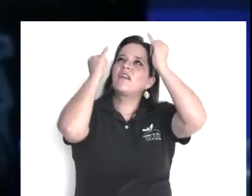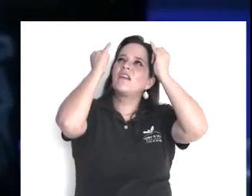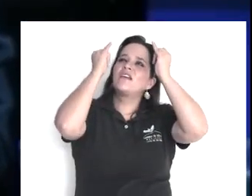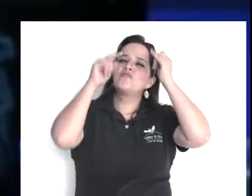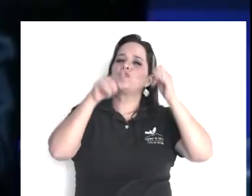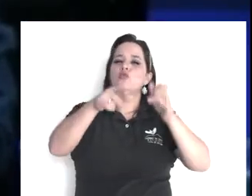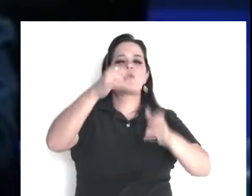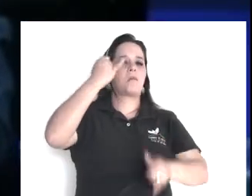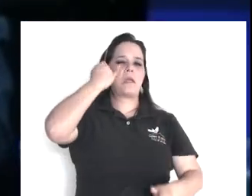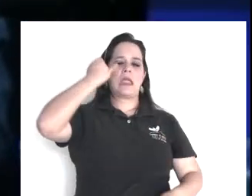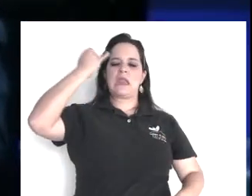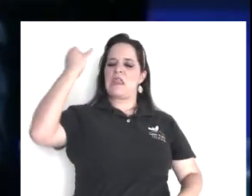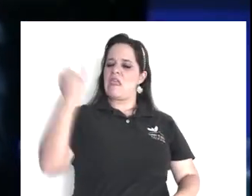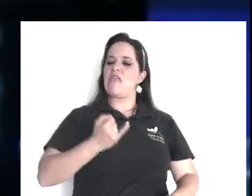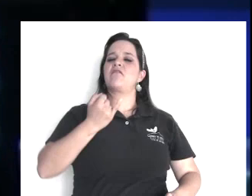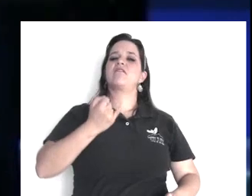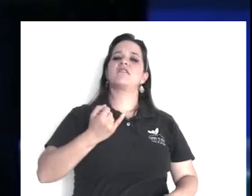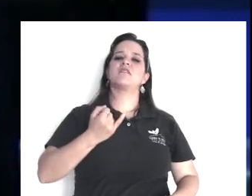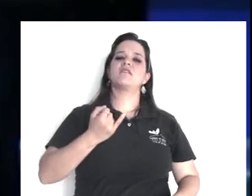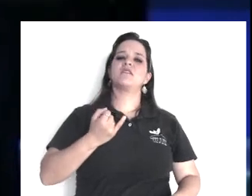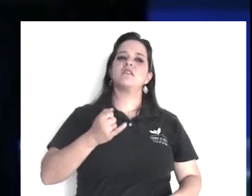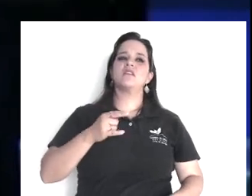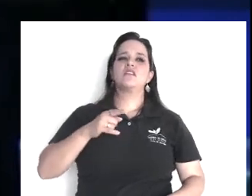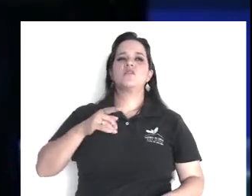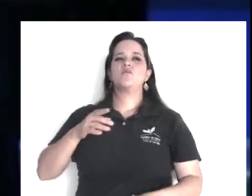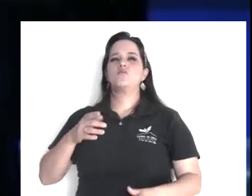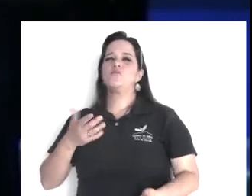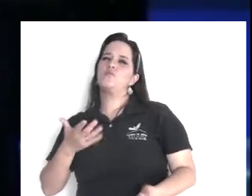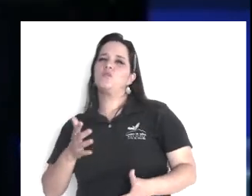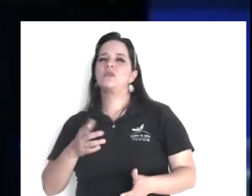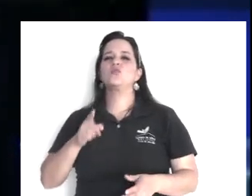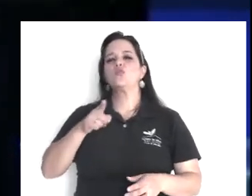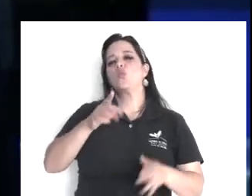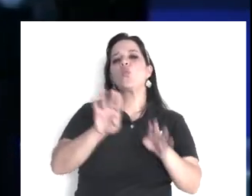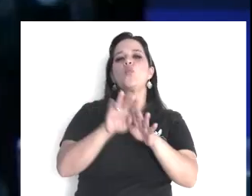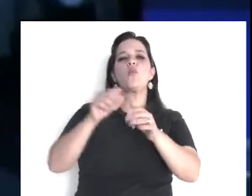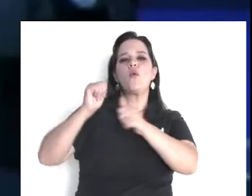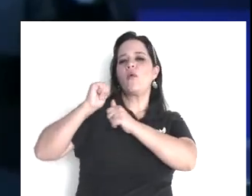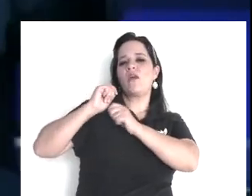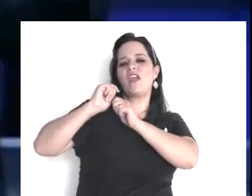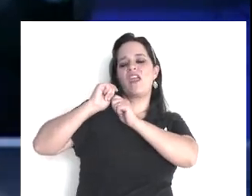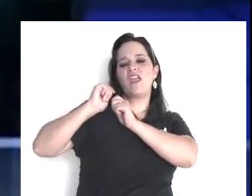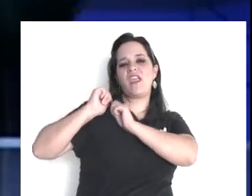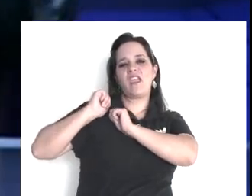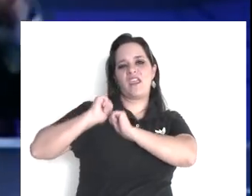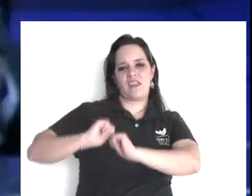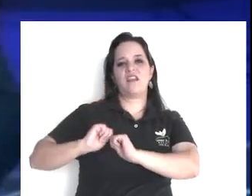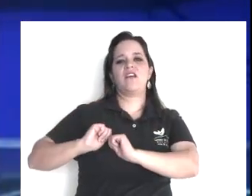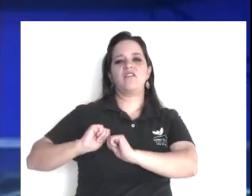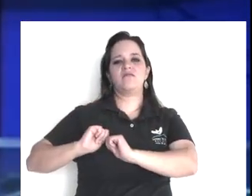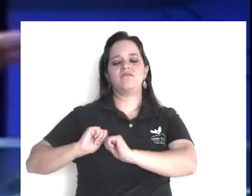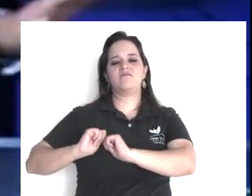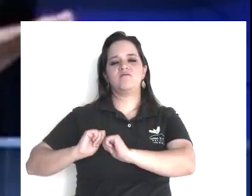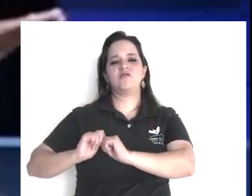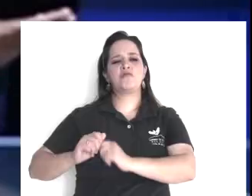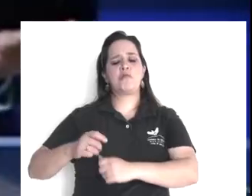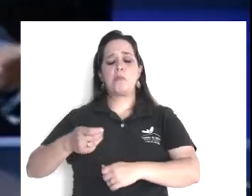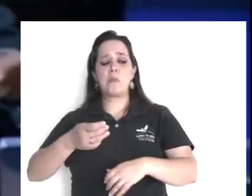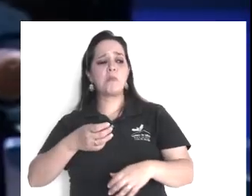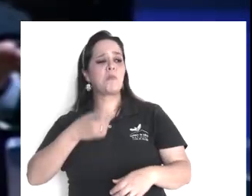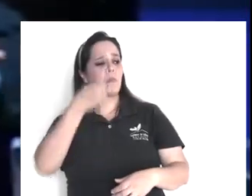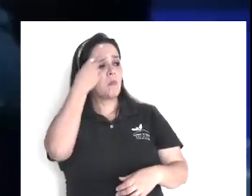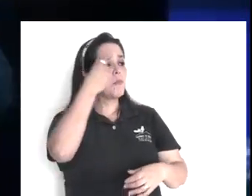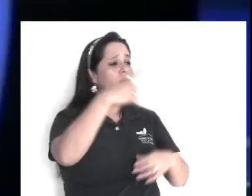o tú eres el gerente, una empresa, tienes gente a tu mando, bueno, siempre va a haber gente, codicia tu puesto, siempre,